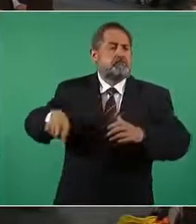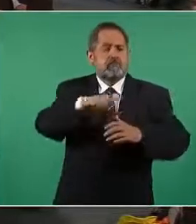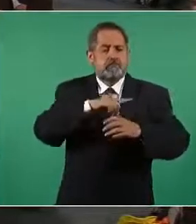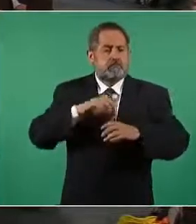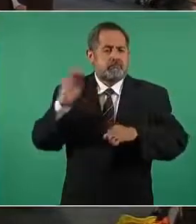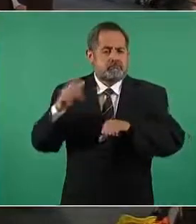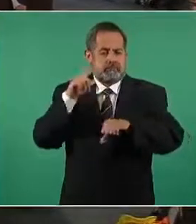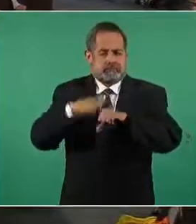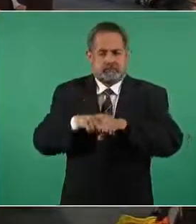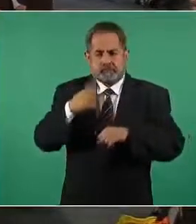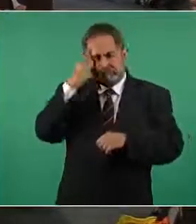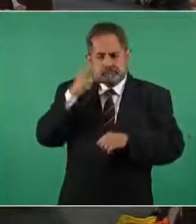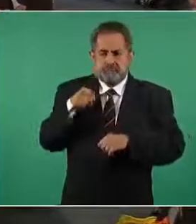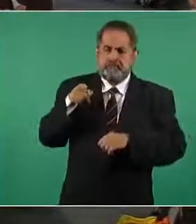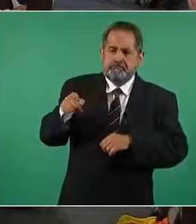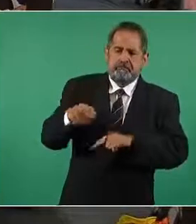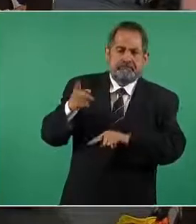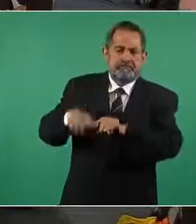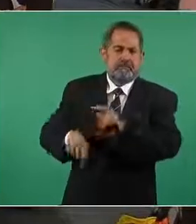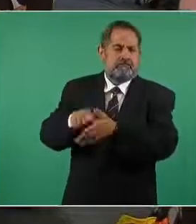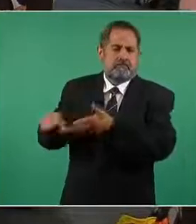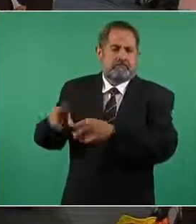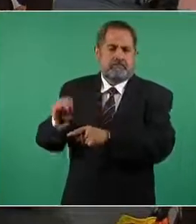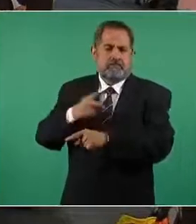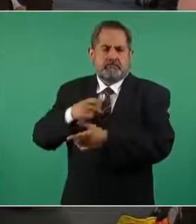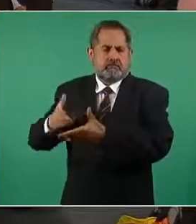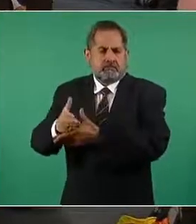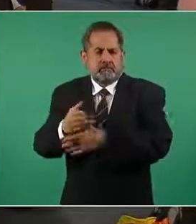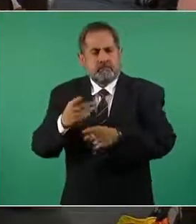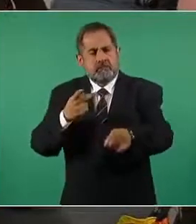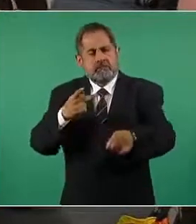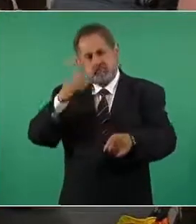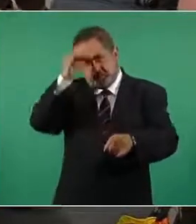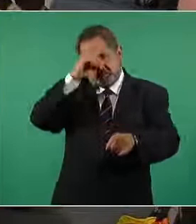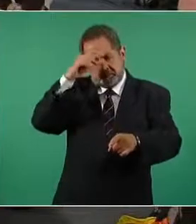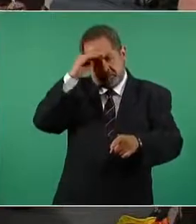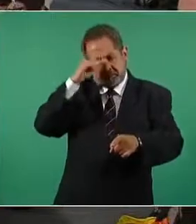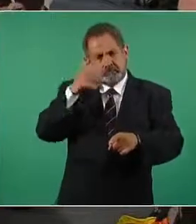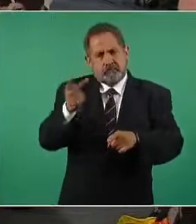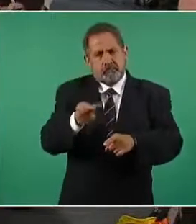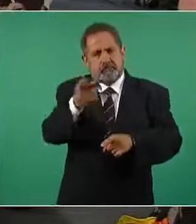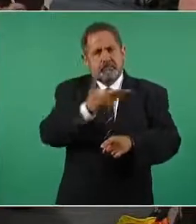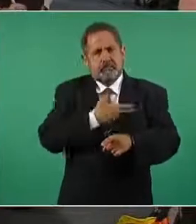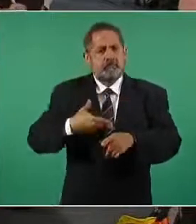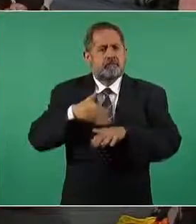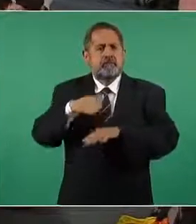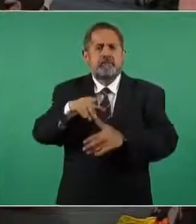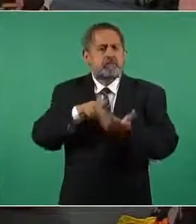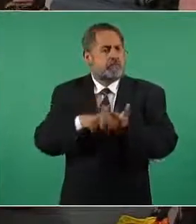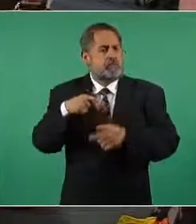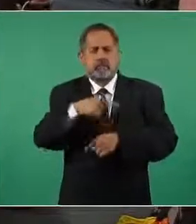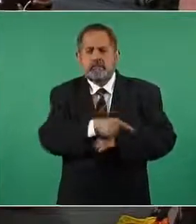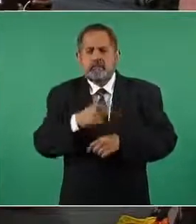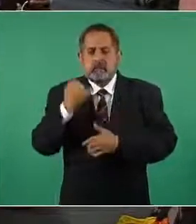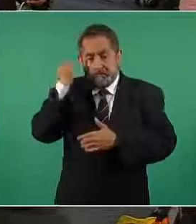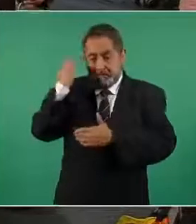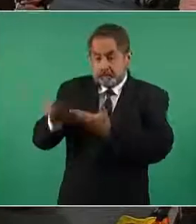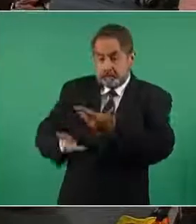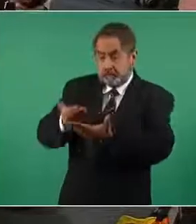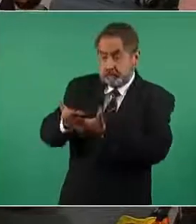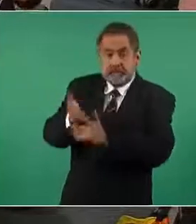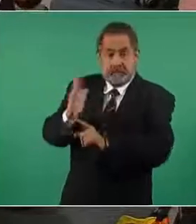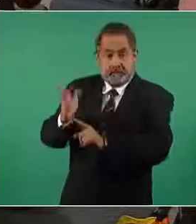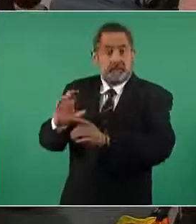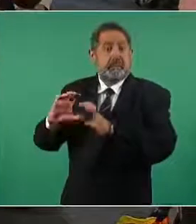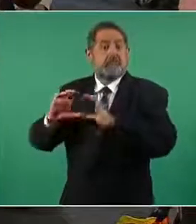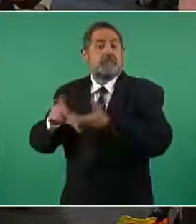para que desestime esta propuesta cuál sería su posicionamiento al respecto presidente sobre esta iniciativa que fue aprobada